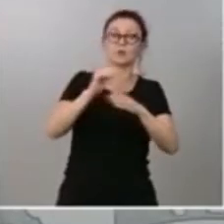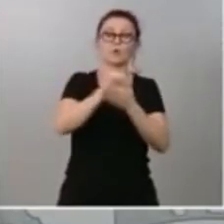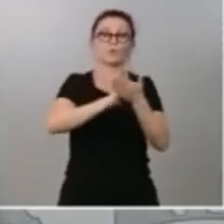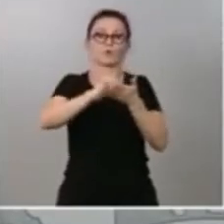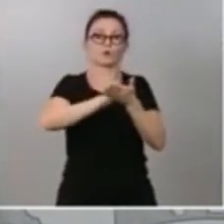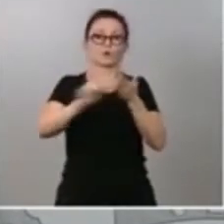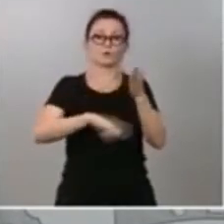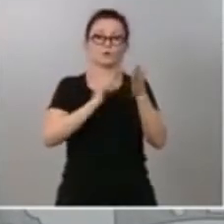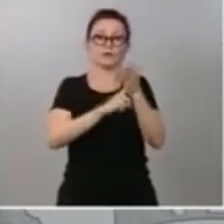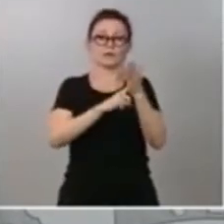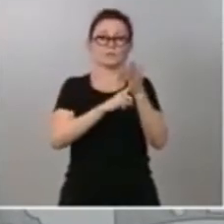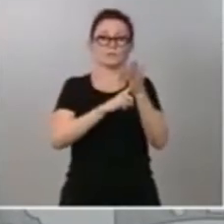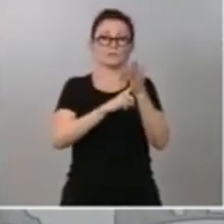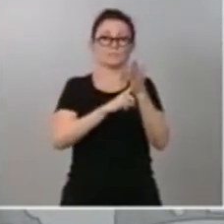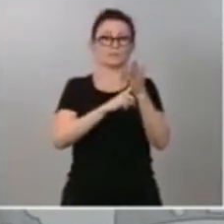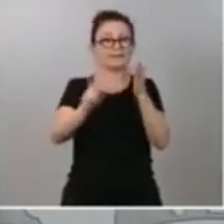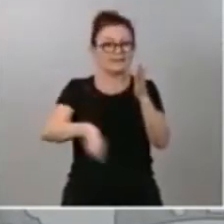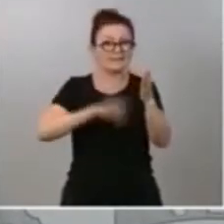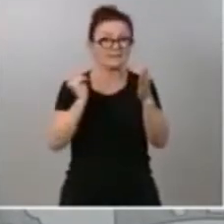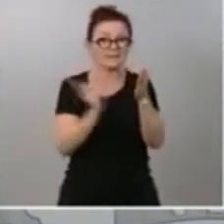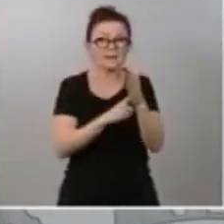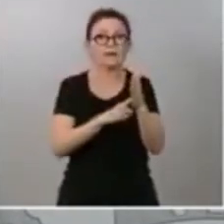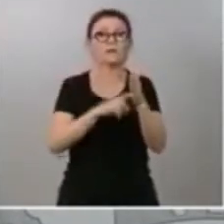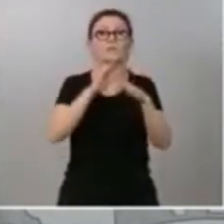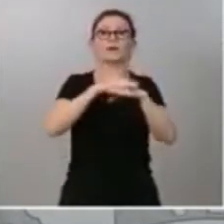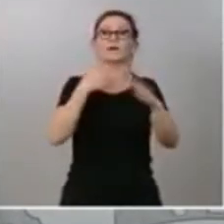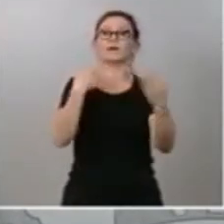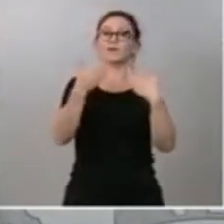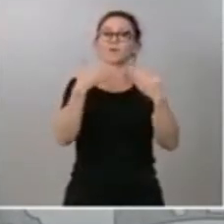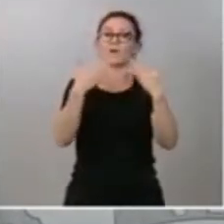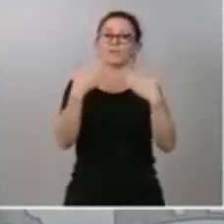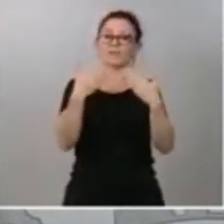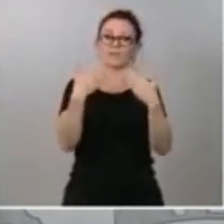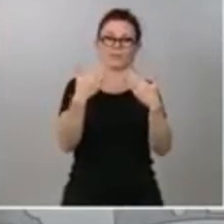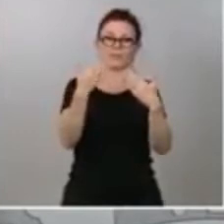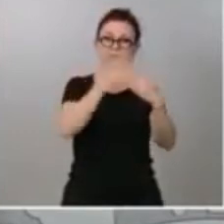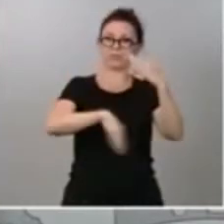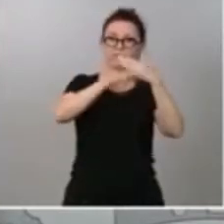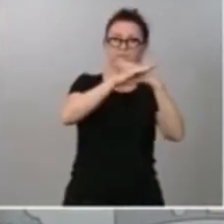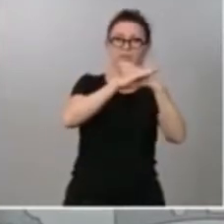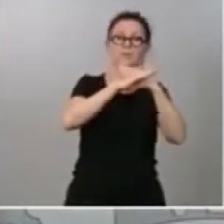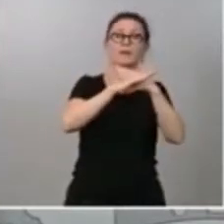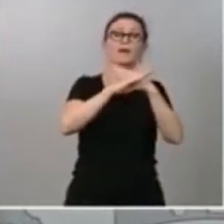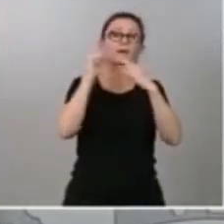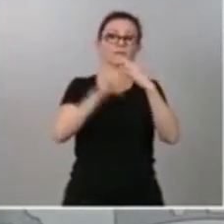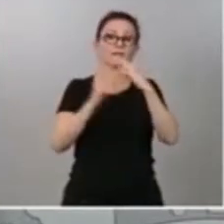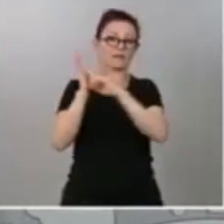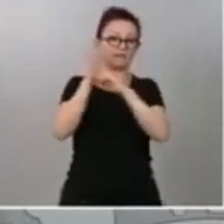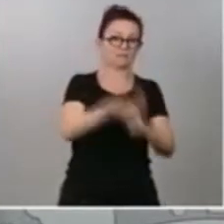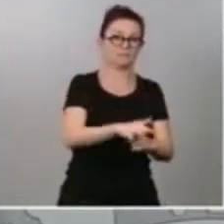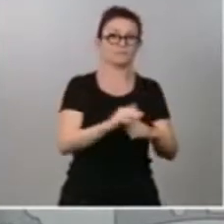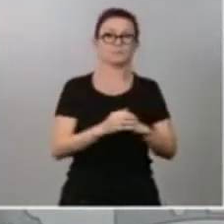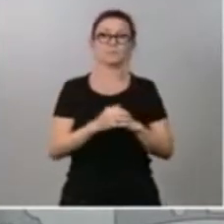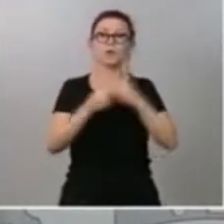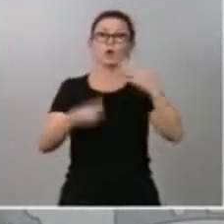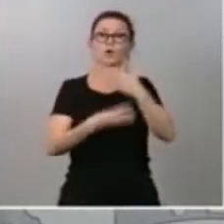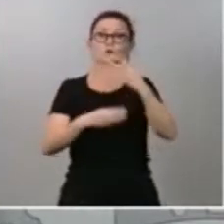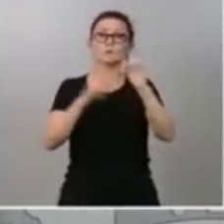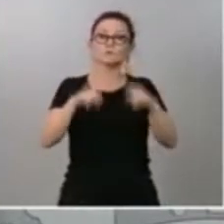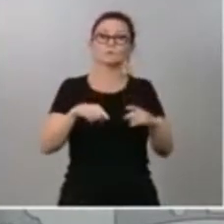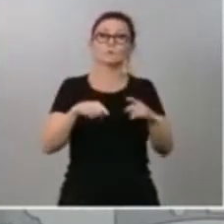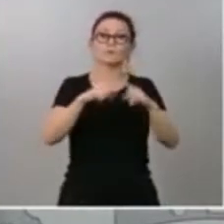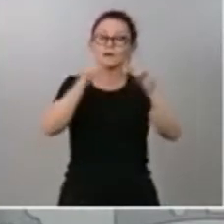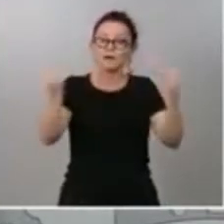para la igualdad de trato y la no discriminación. En octavo lugar, también llevaremos a cabo las acciones concretas